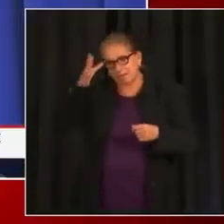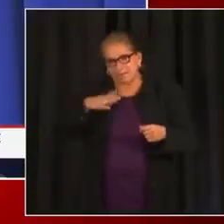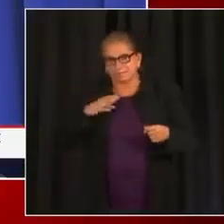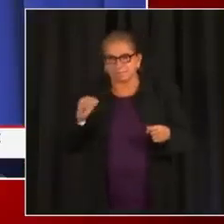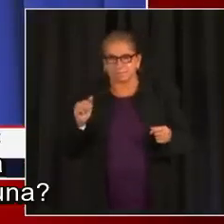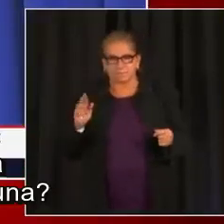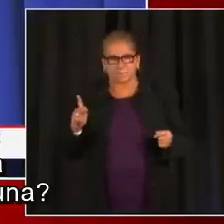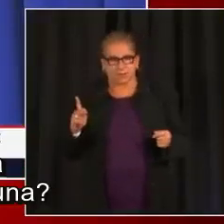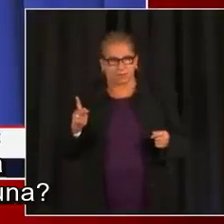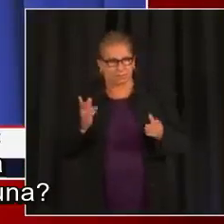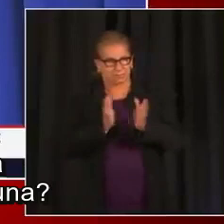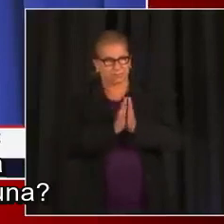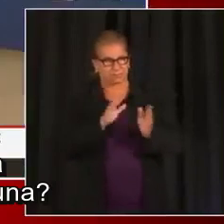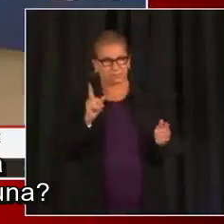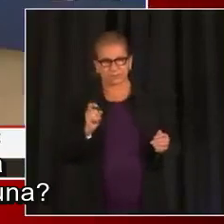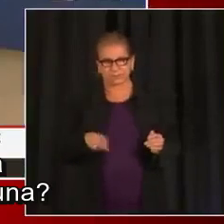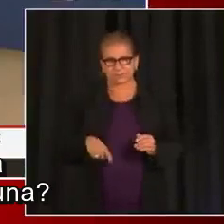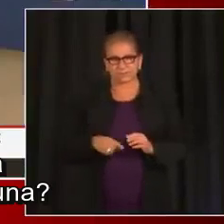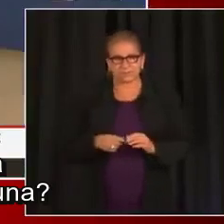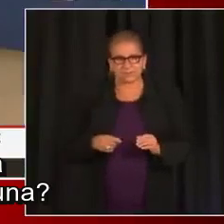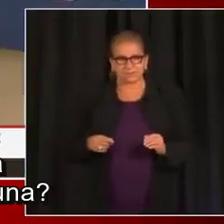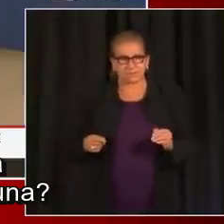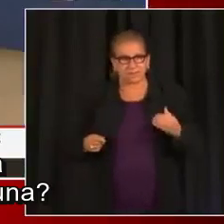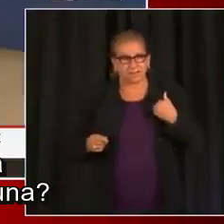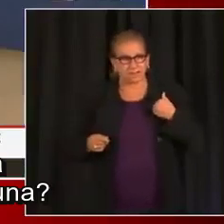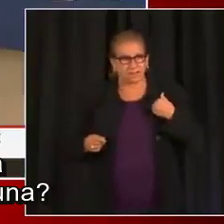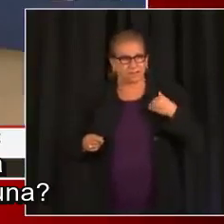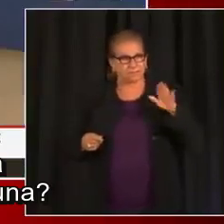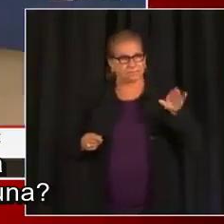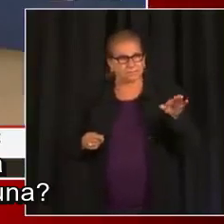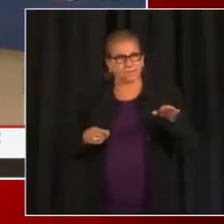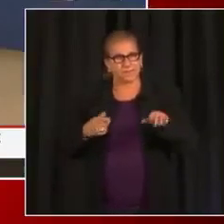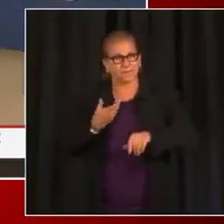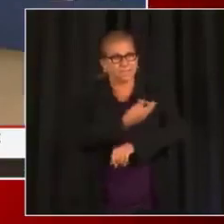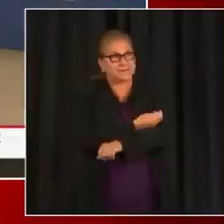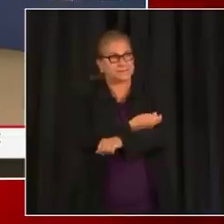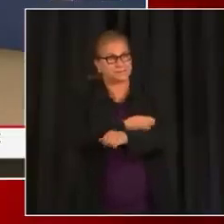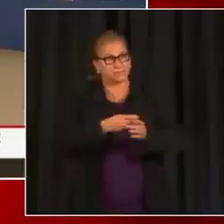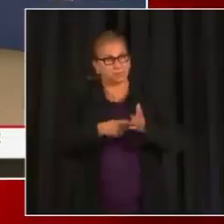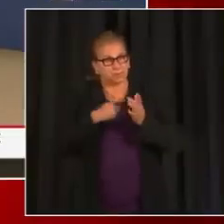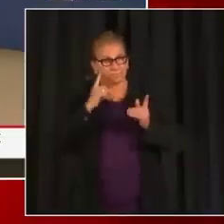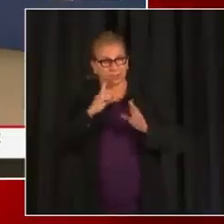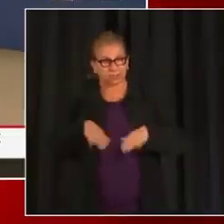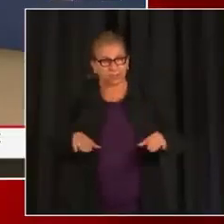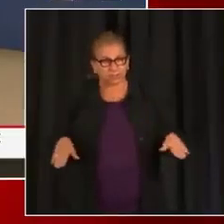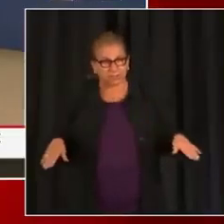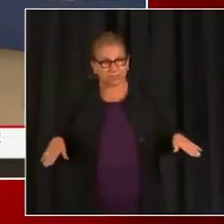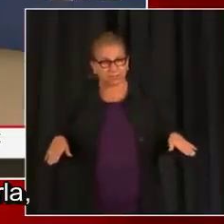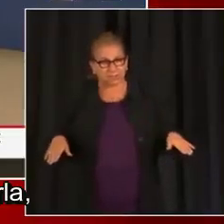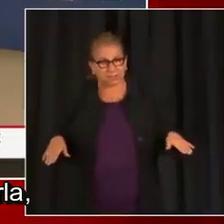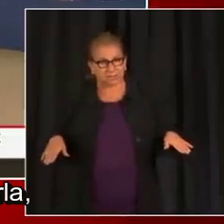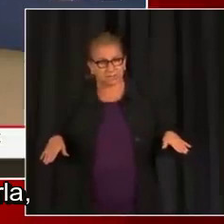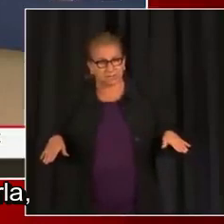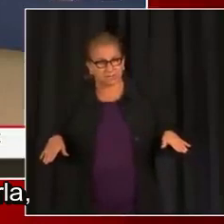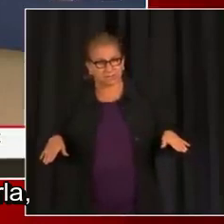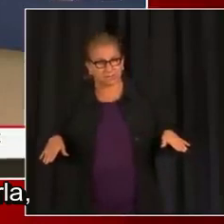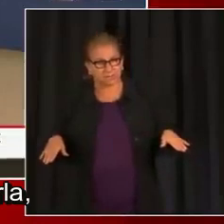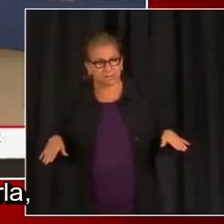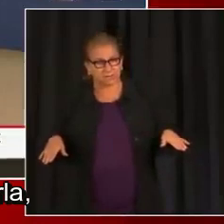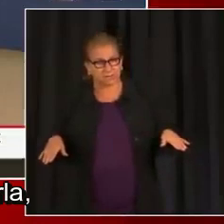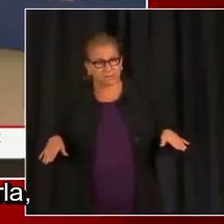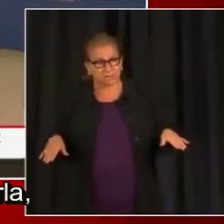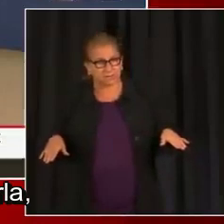una pregunta sobre los requisitos de la vacuna. Entonces, para los niños, ¿por qué no